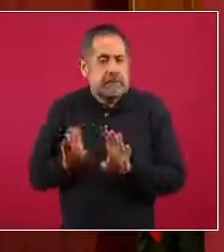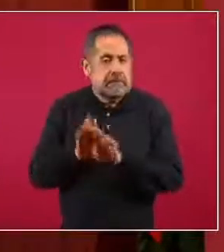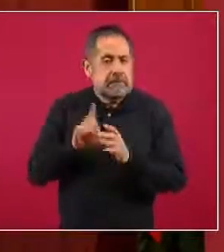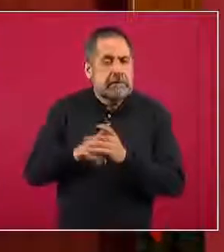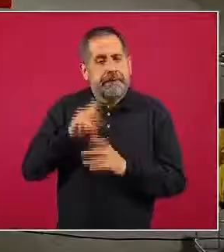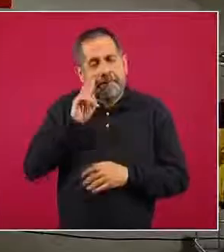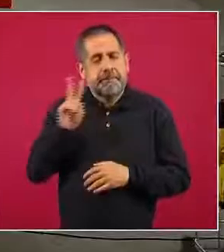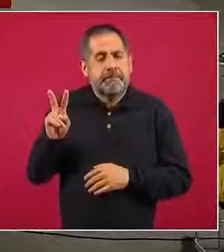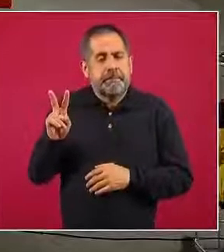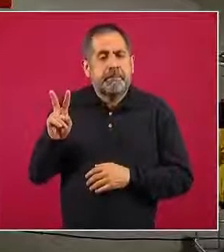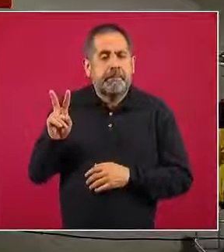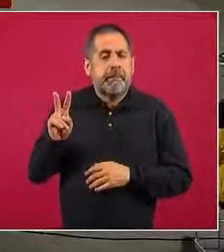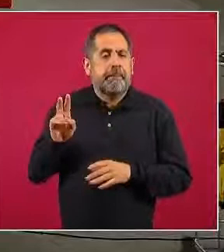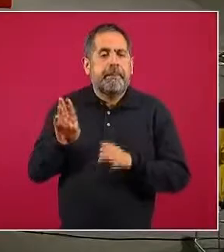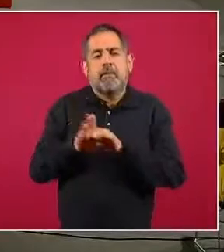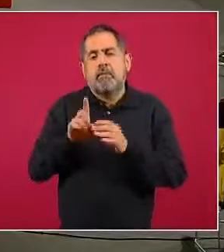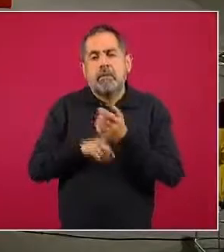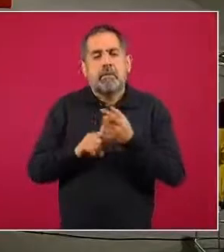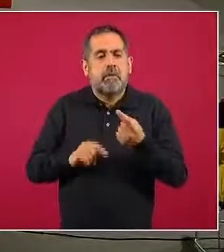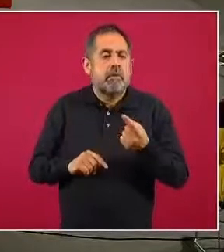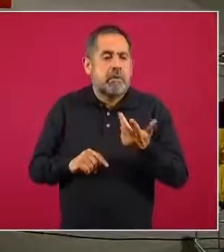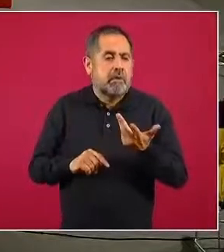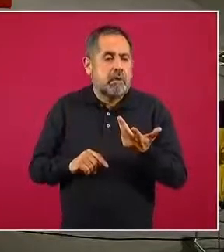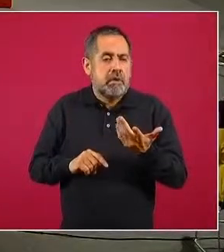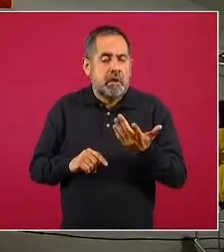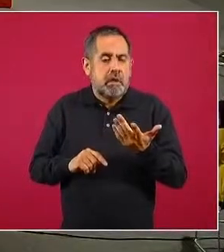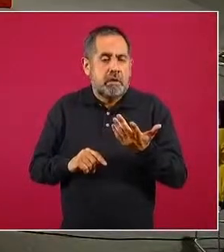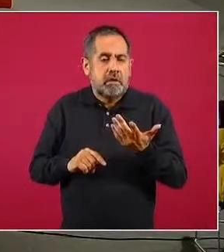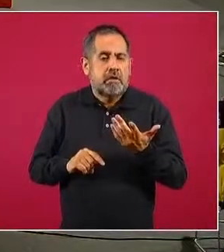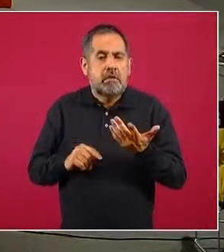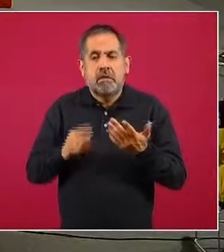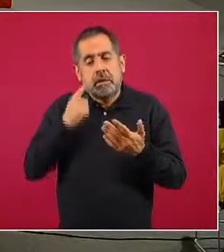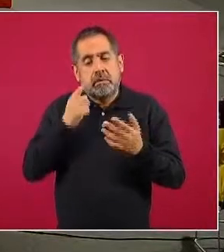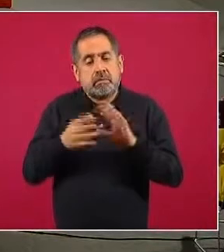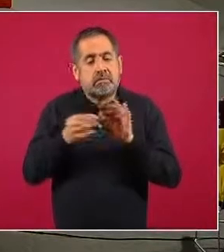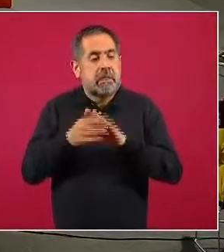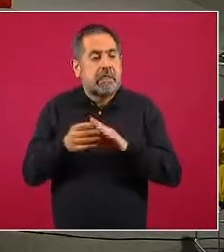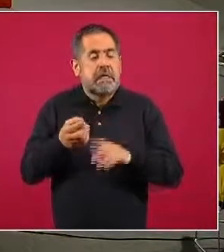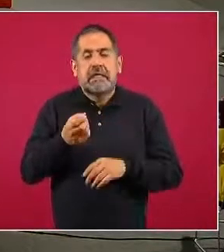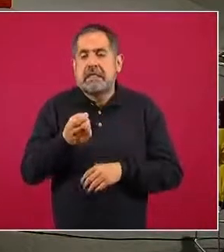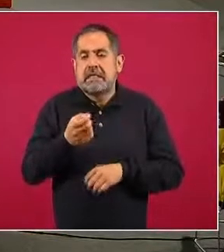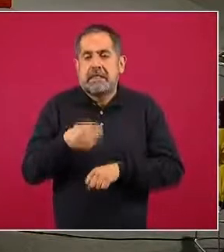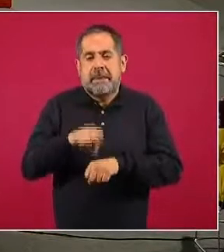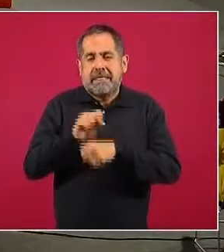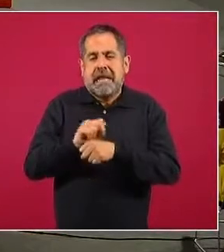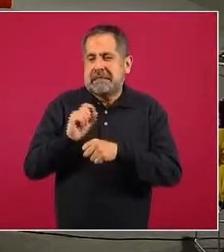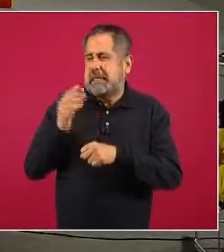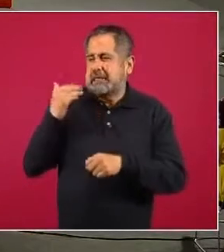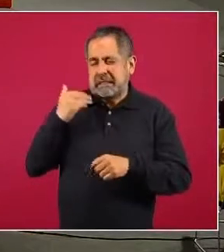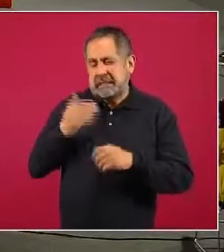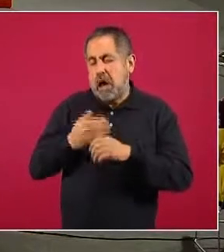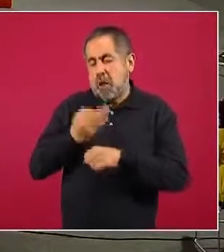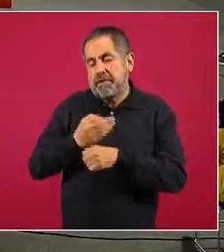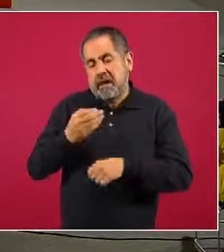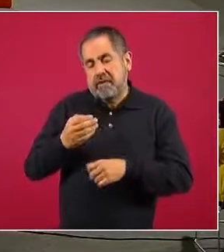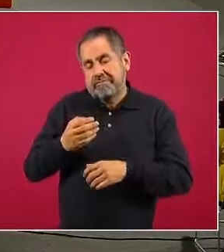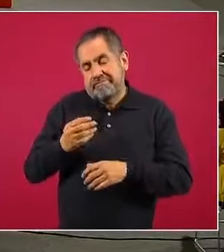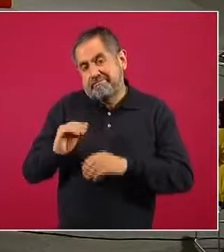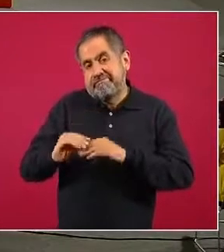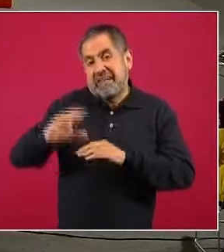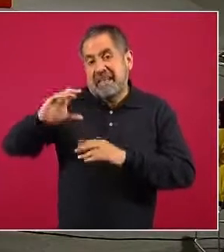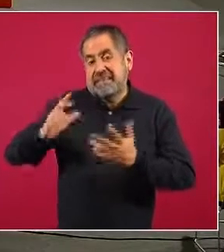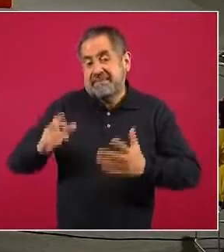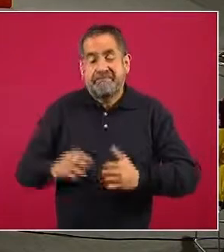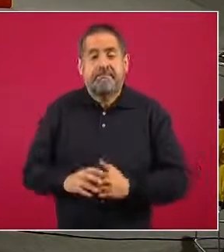una elevación en relación a lo que veíamos en semanas previas. Si vemos la siguiente